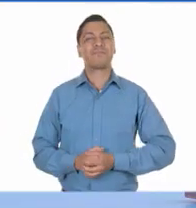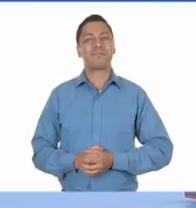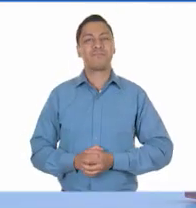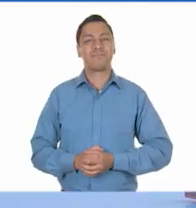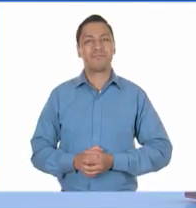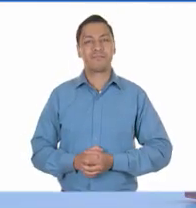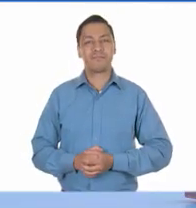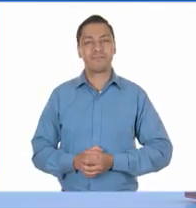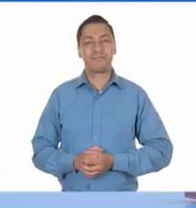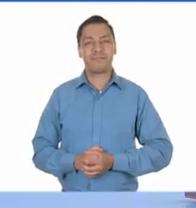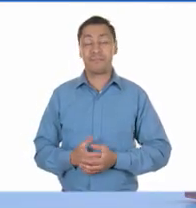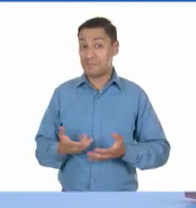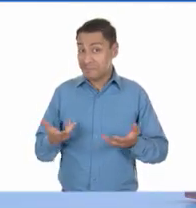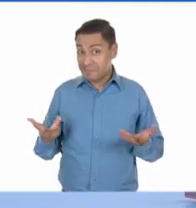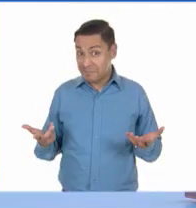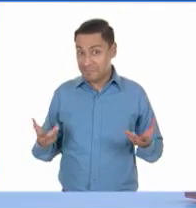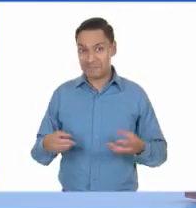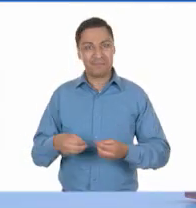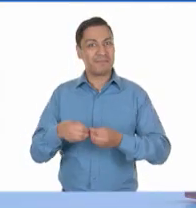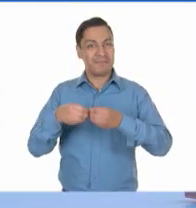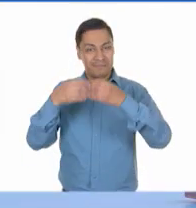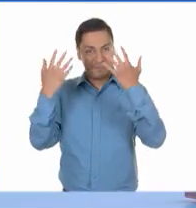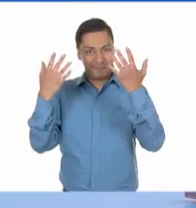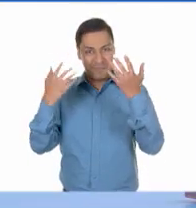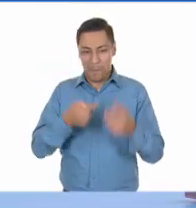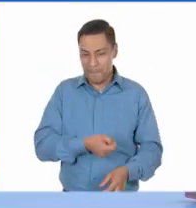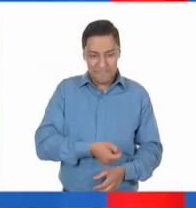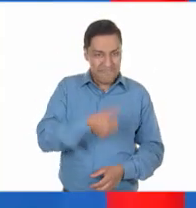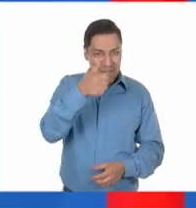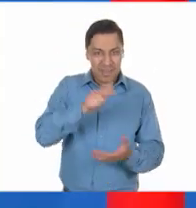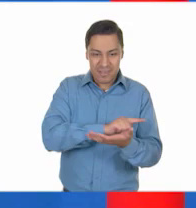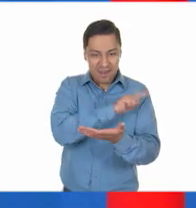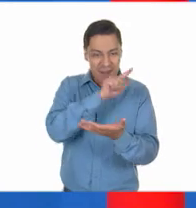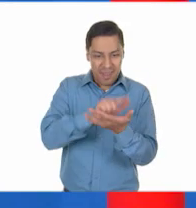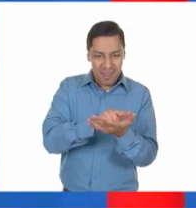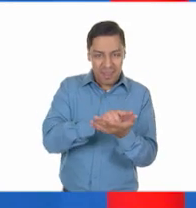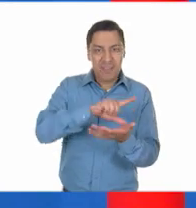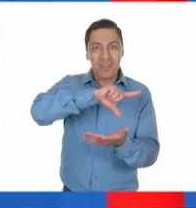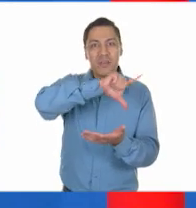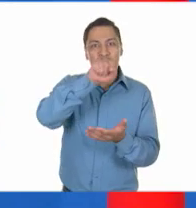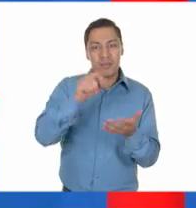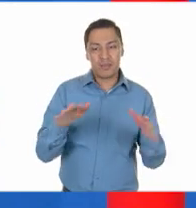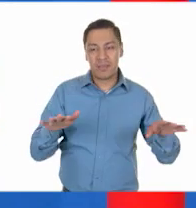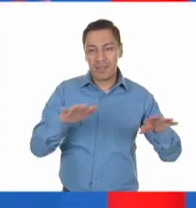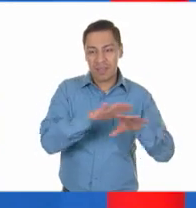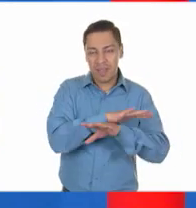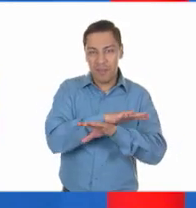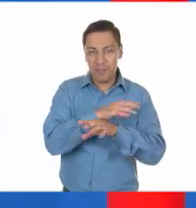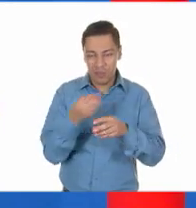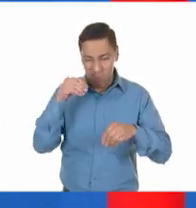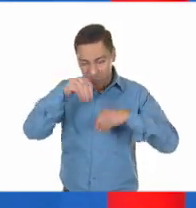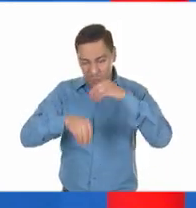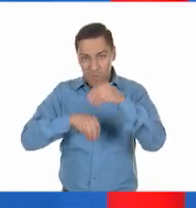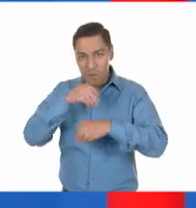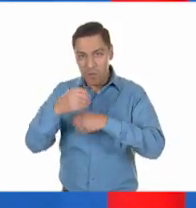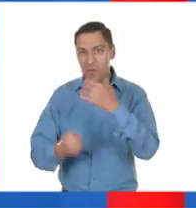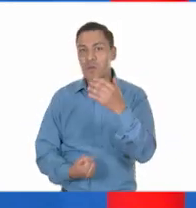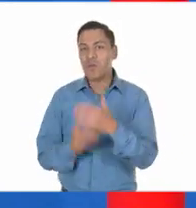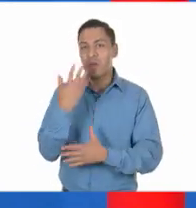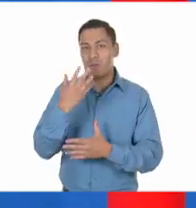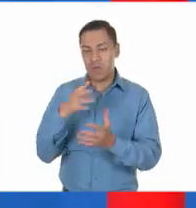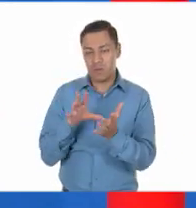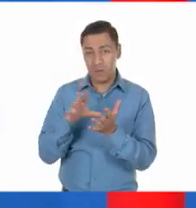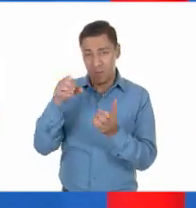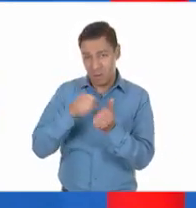¡Ay, así queda clarísimo! ¡Qué bueno! Para entender cómo es que surge nuestra Carta Magna,